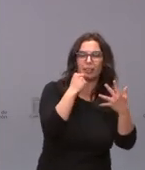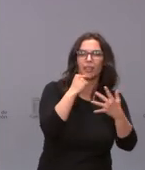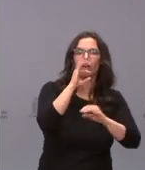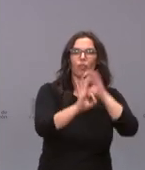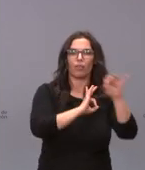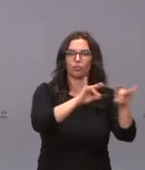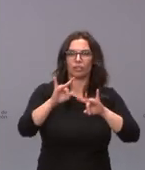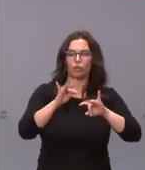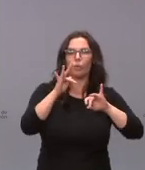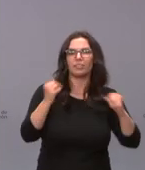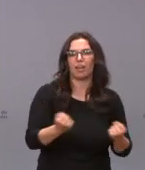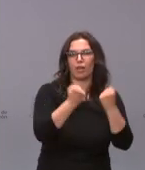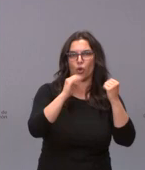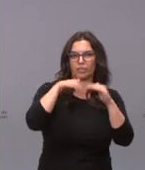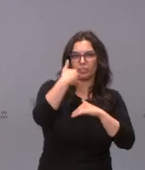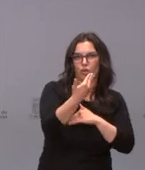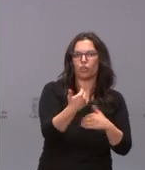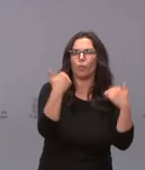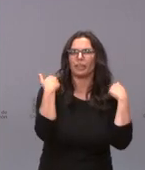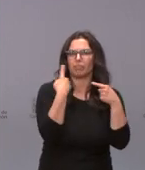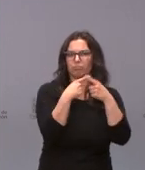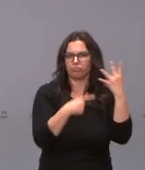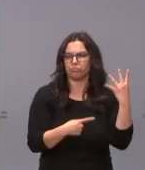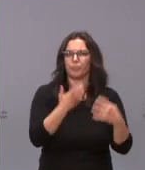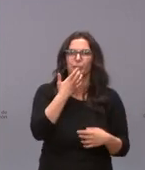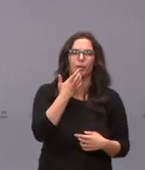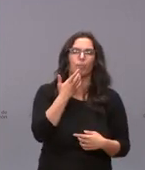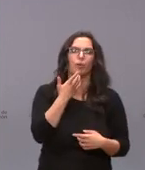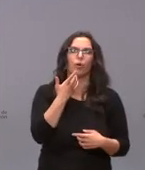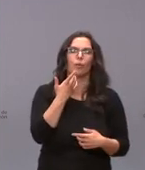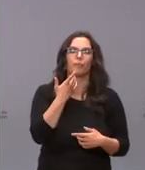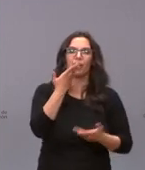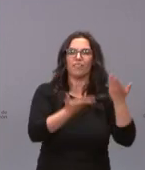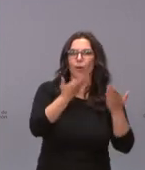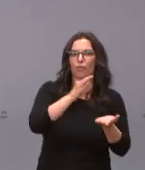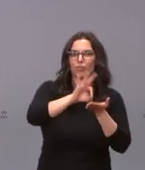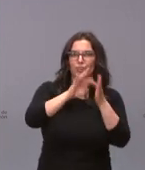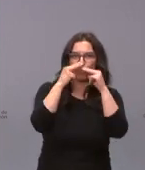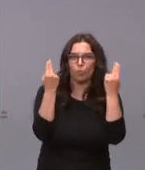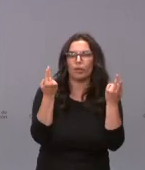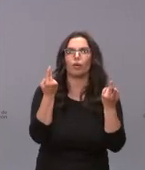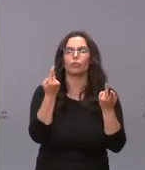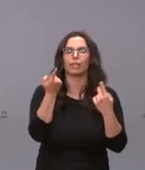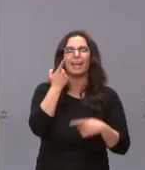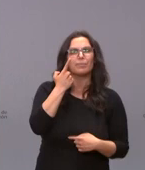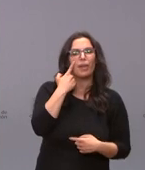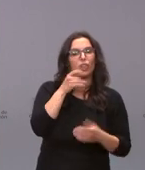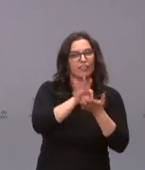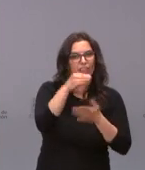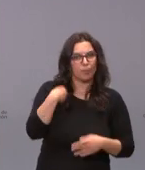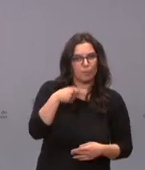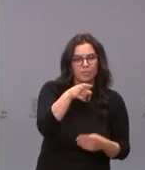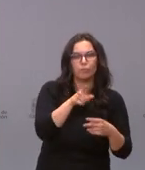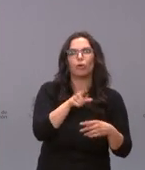a través de diversas competencias que se están desarrollando, como la evaluación de los servicios públicos, la inspección de estos servicios